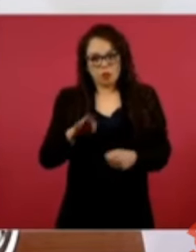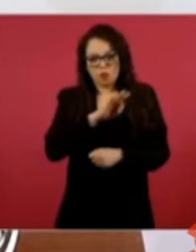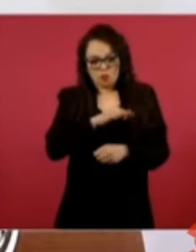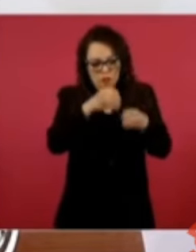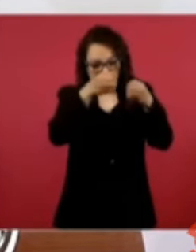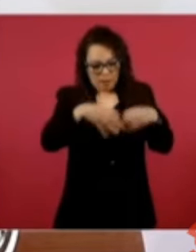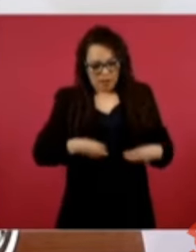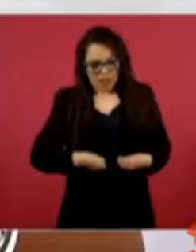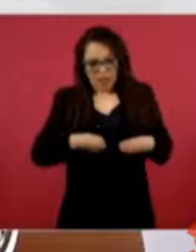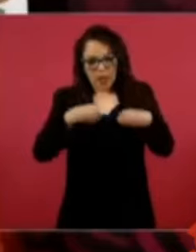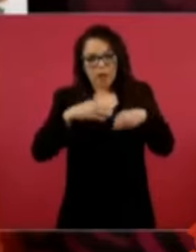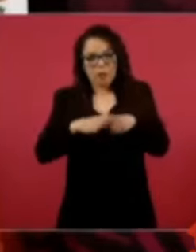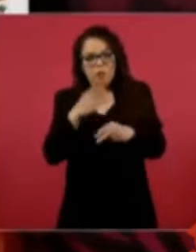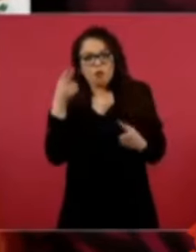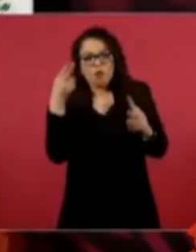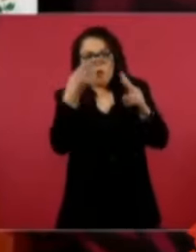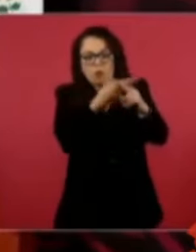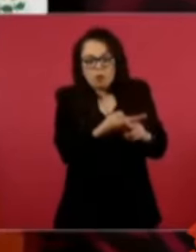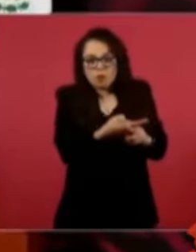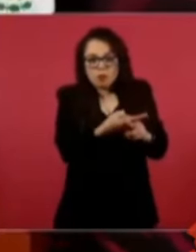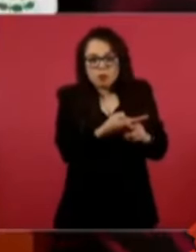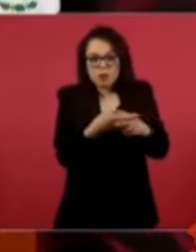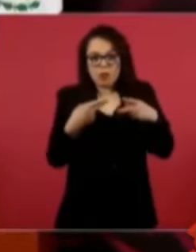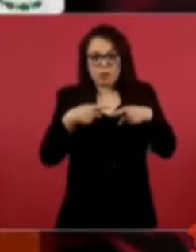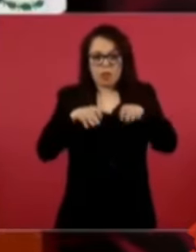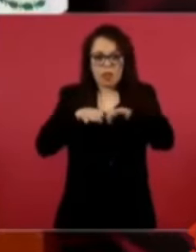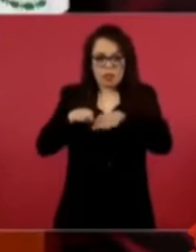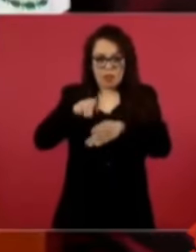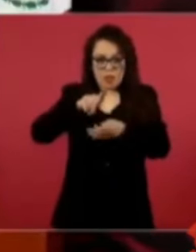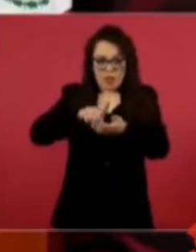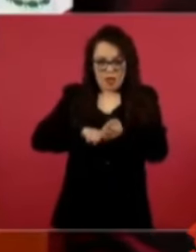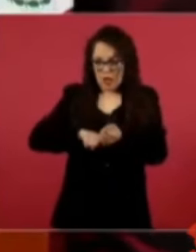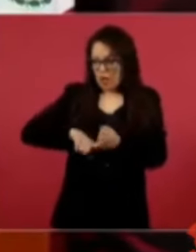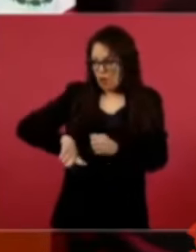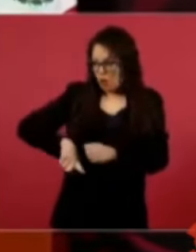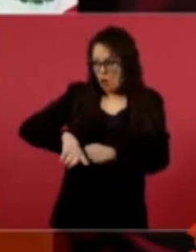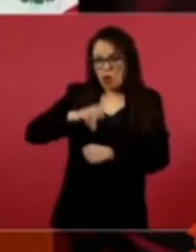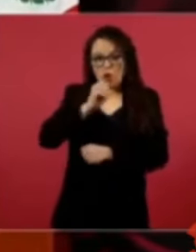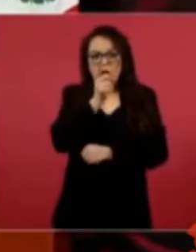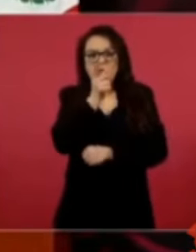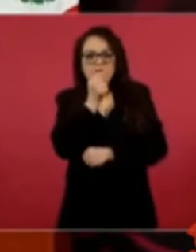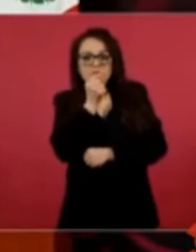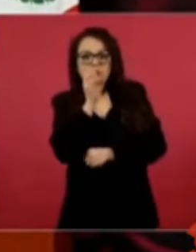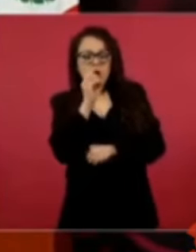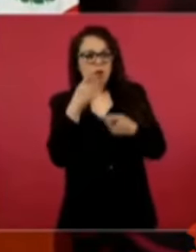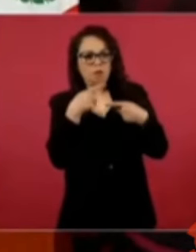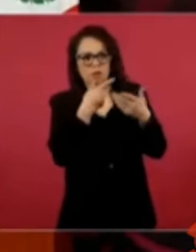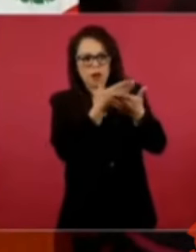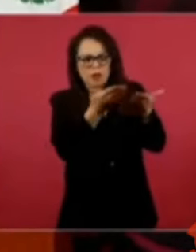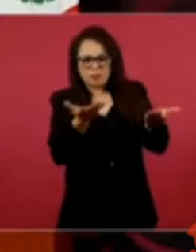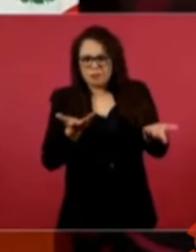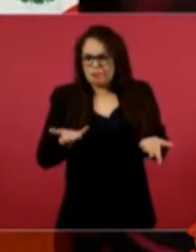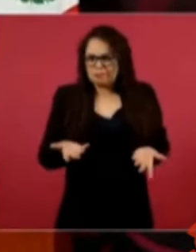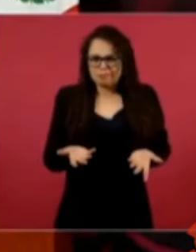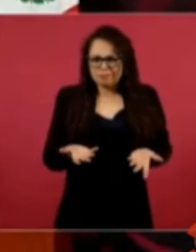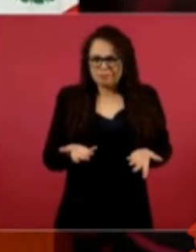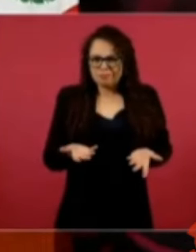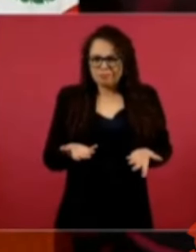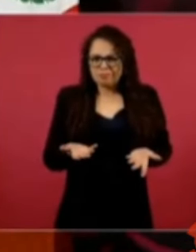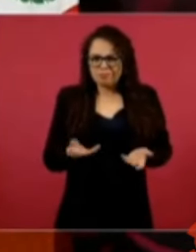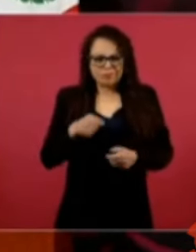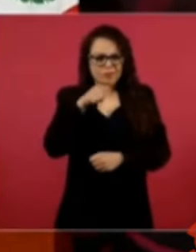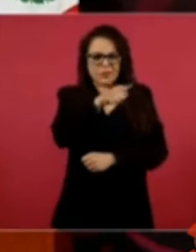¿Qué tienen que ver los agentes de tránsito o policías